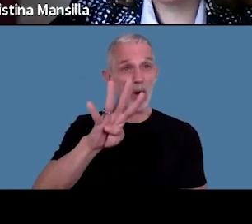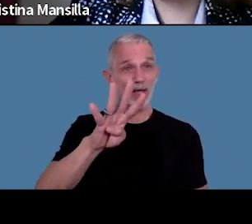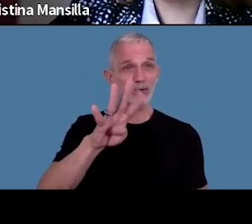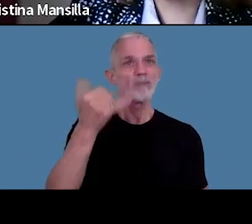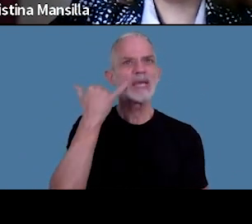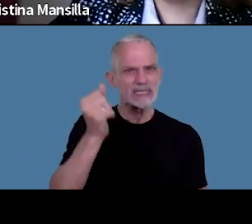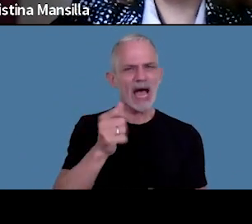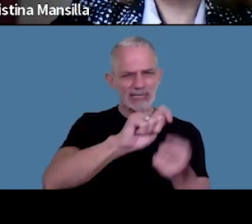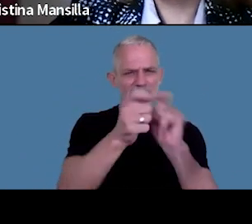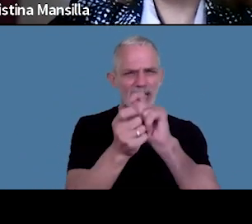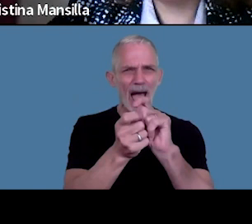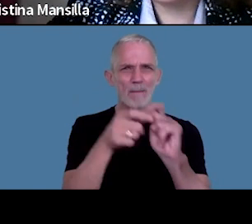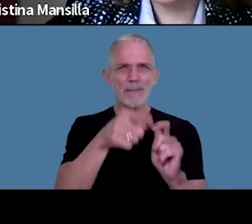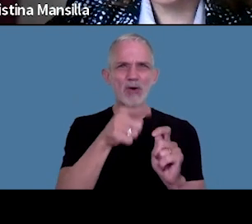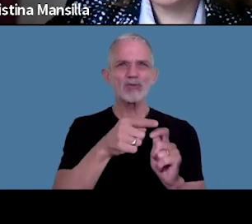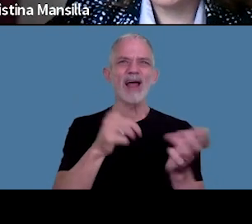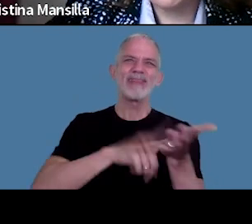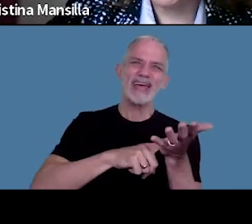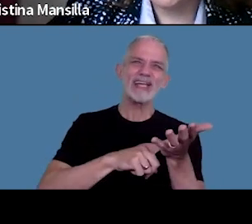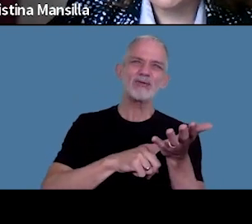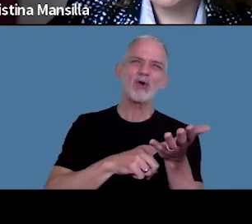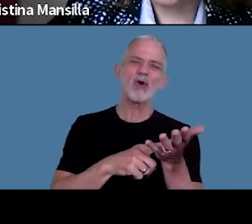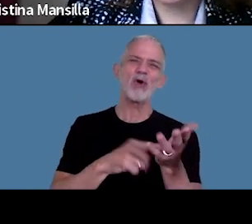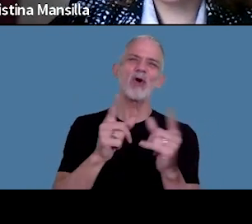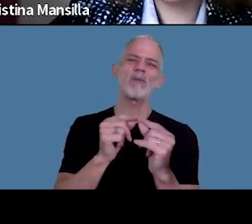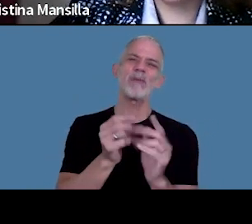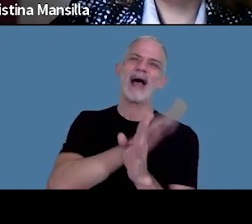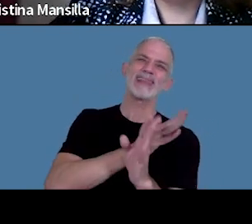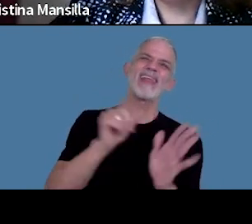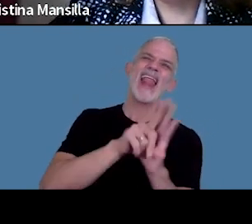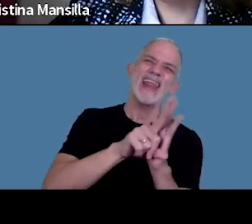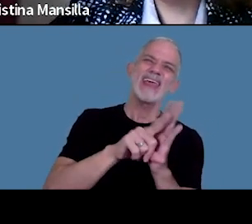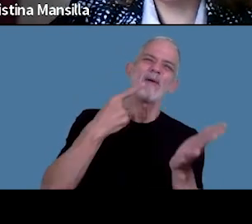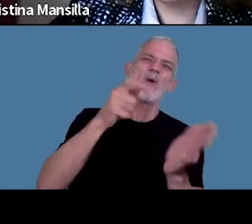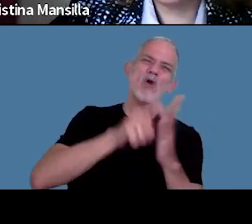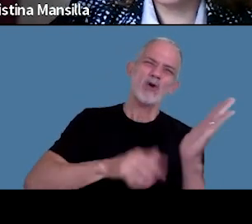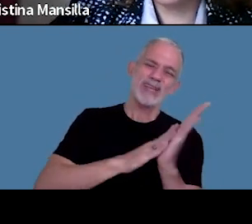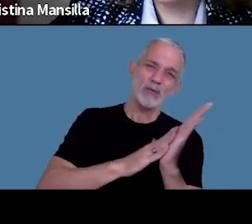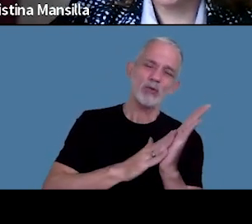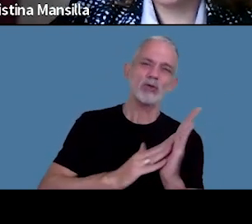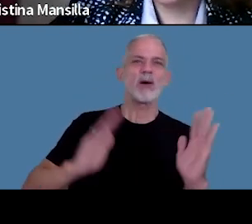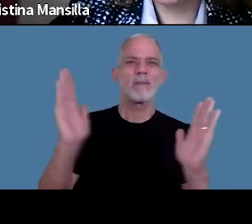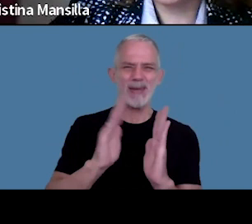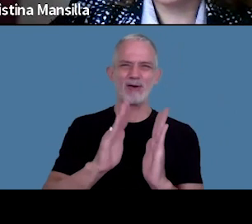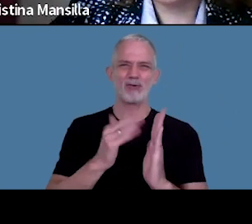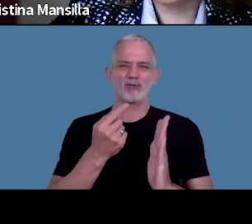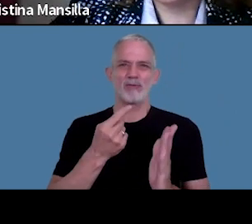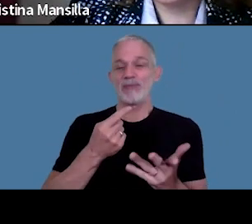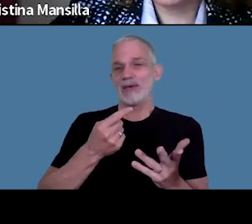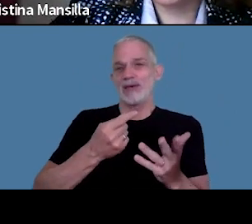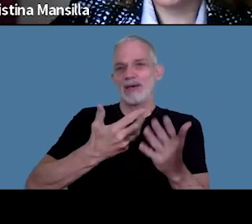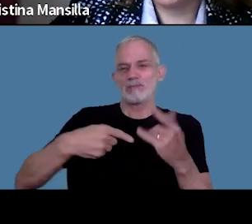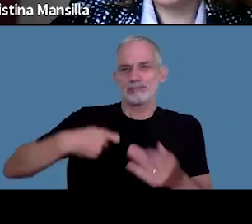introdujo modificaciones al decreto reglamentario de la ley de monotributo reduciendo las cargas obligatorias del